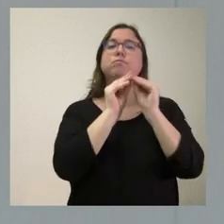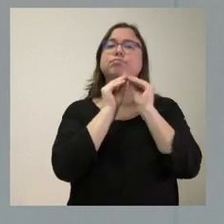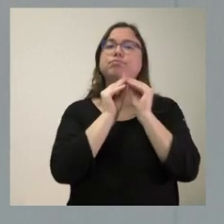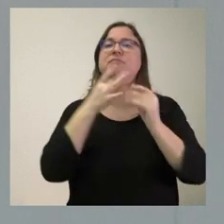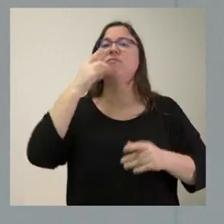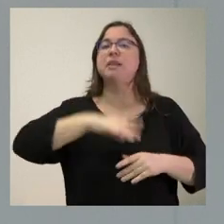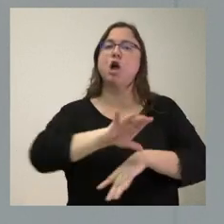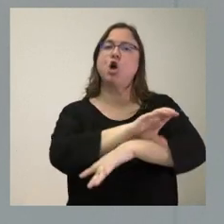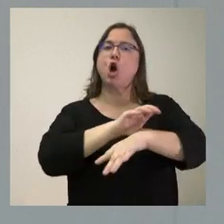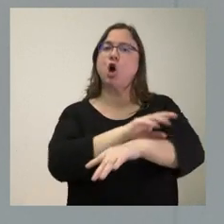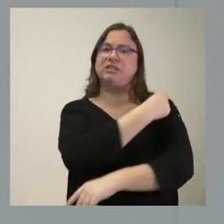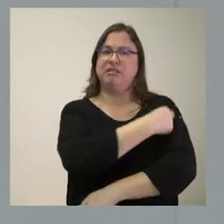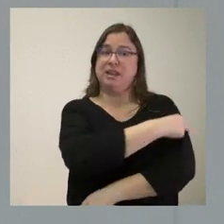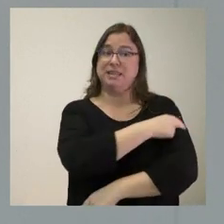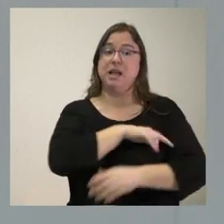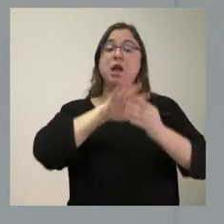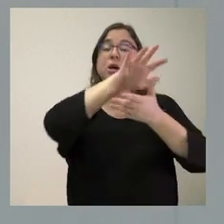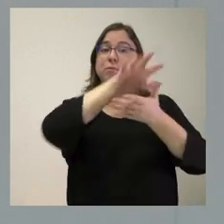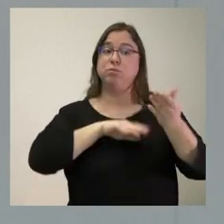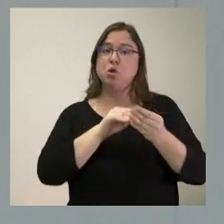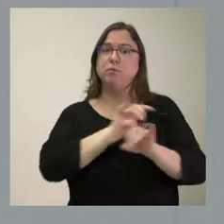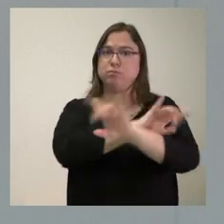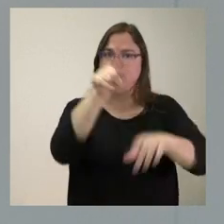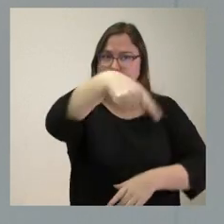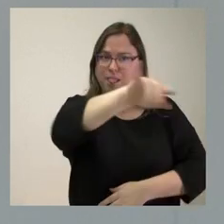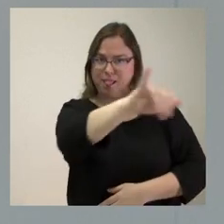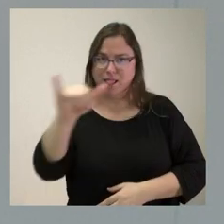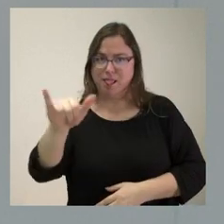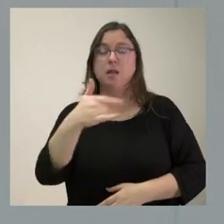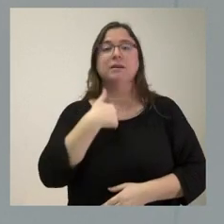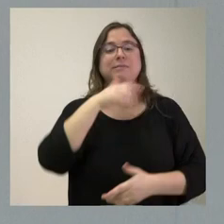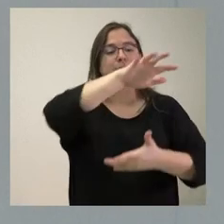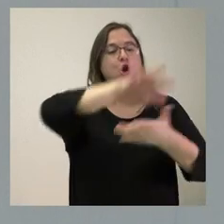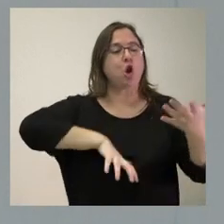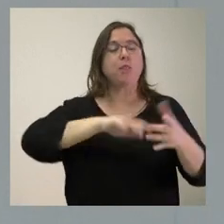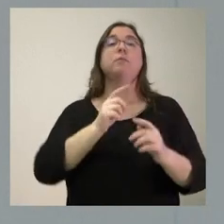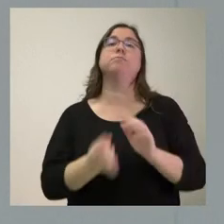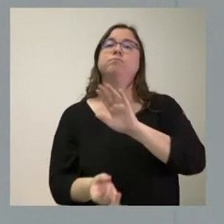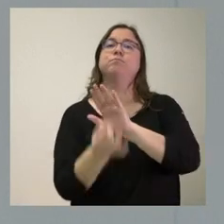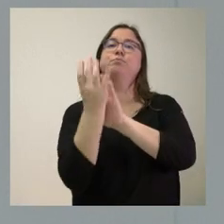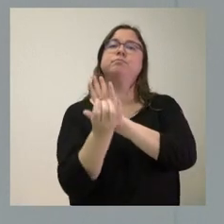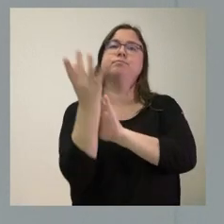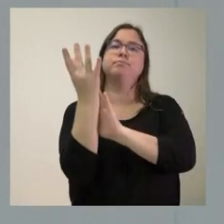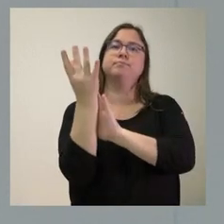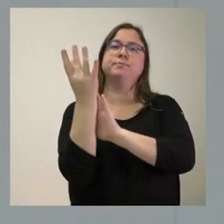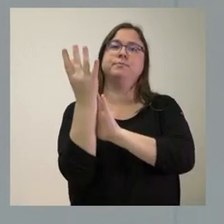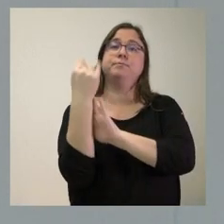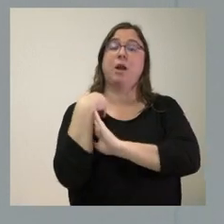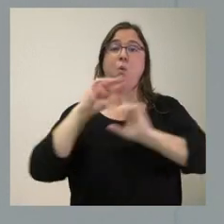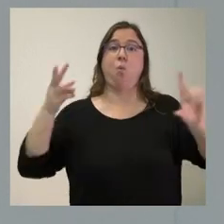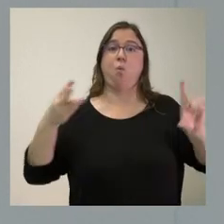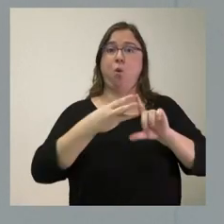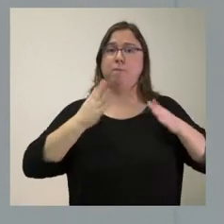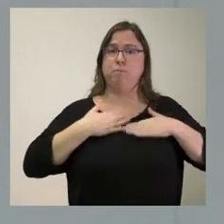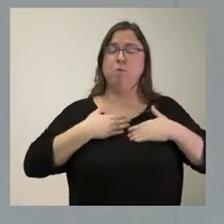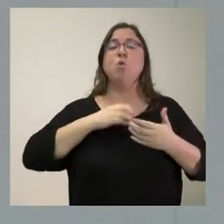Sanidad. Esa nota de prensa es la que ustedes tienen y constituye, por tanto, una nota de prensa que se colgó en la página web de la